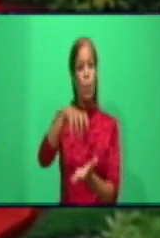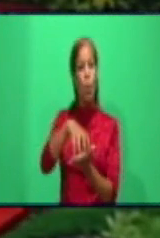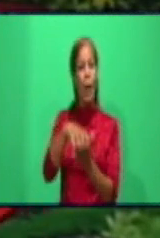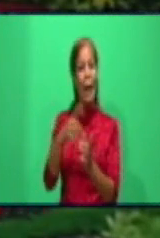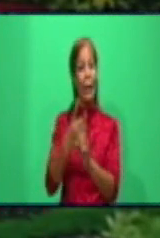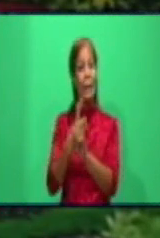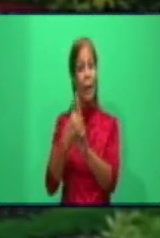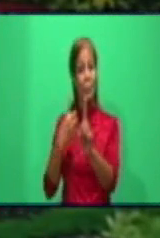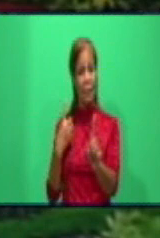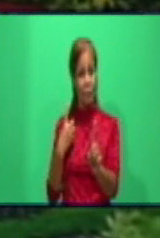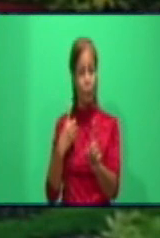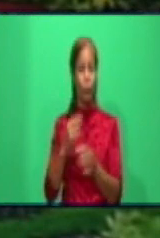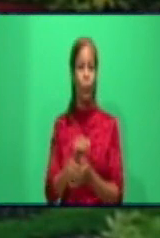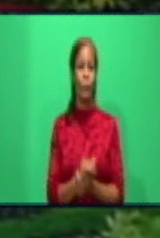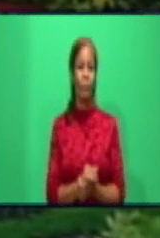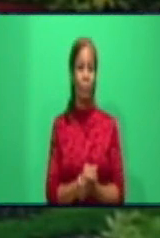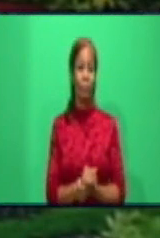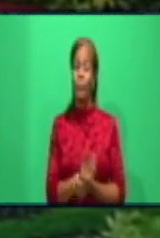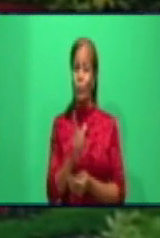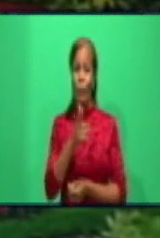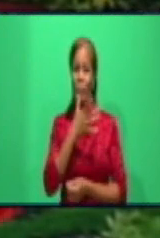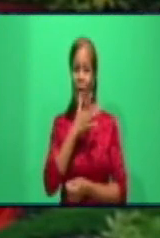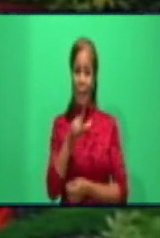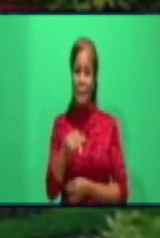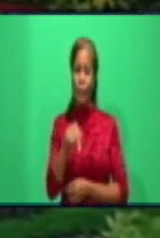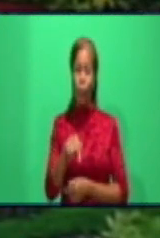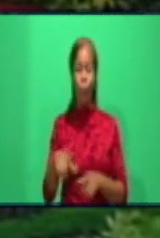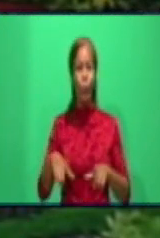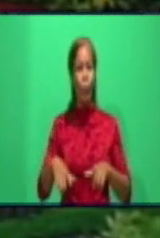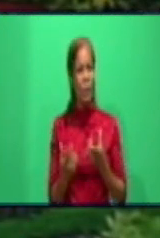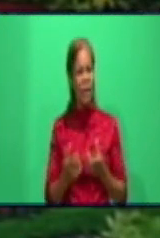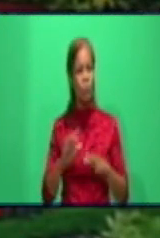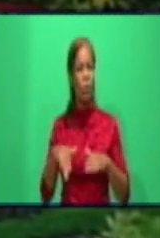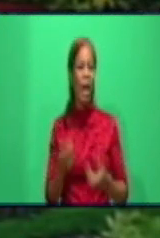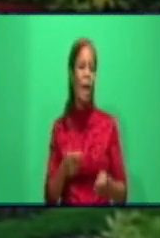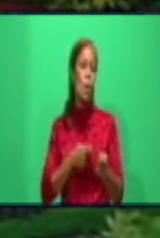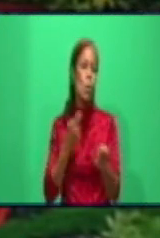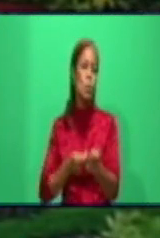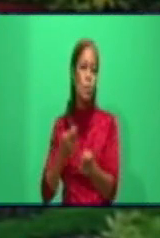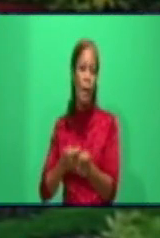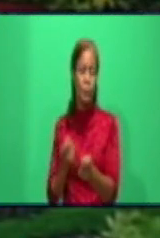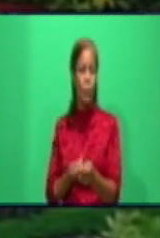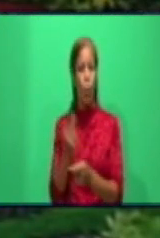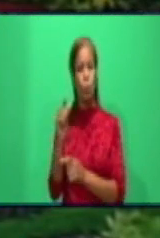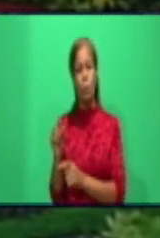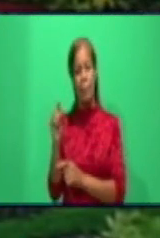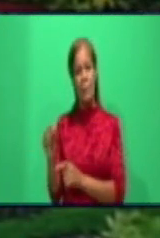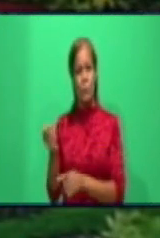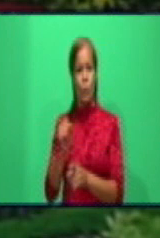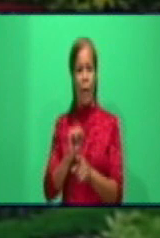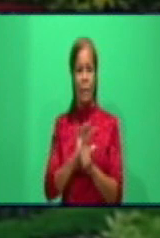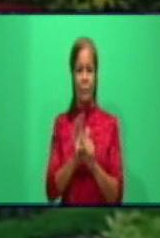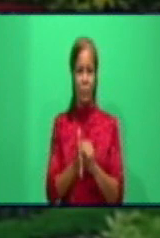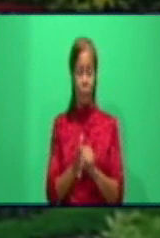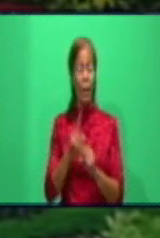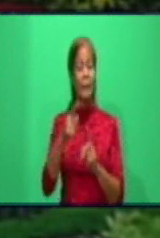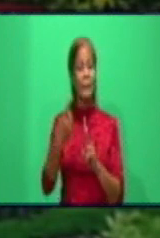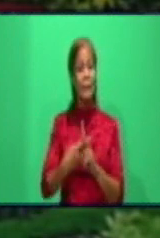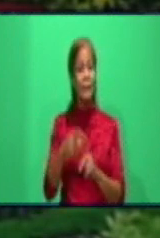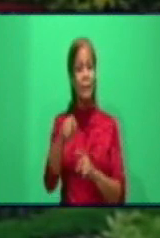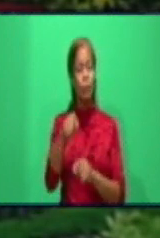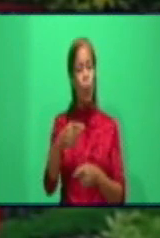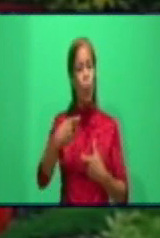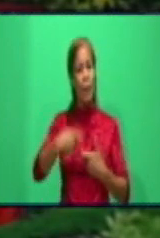cumpleaños, Karel! Metido en la pelea, en la trinchera de combate por la que tú escogiste esa carrera. Y tu esposa desde la